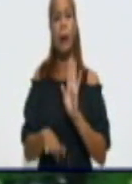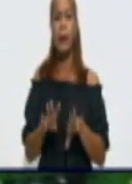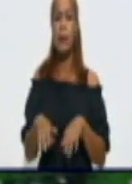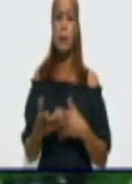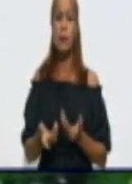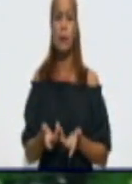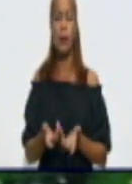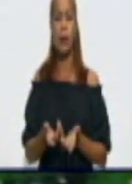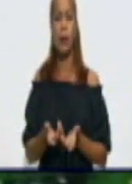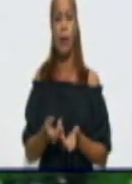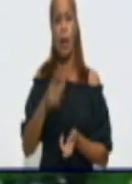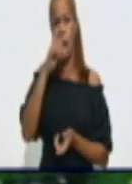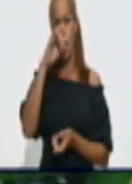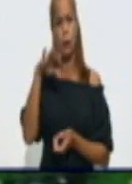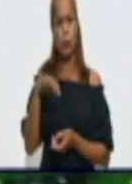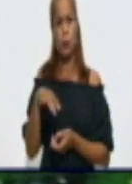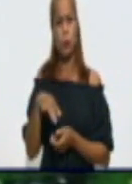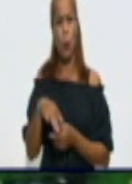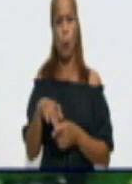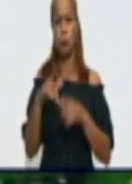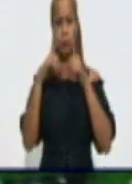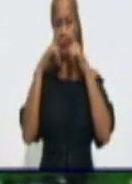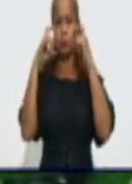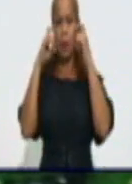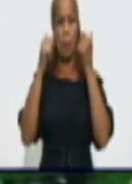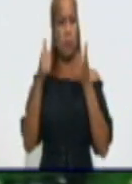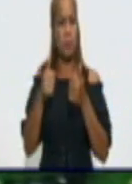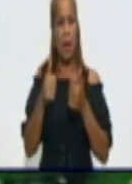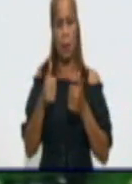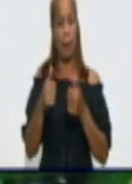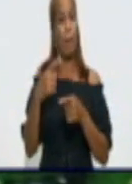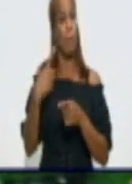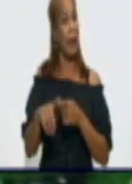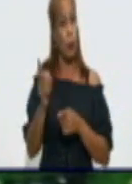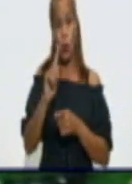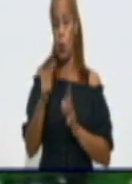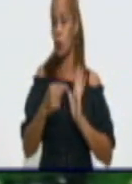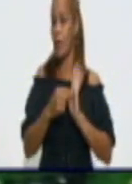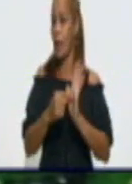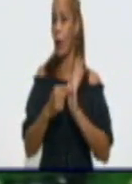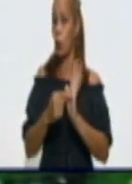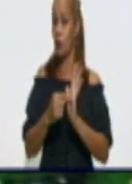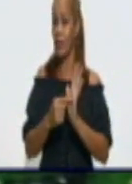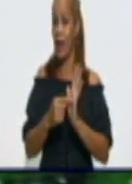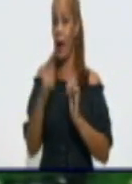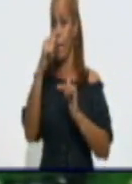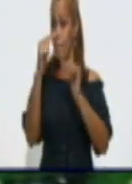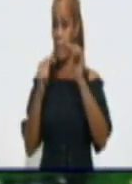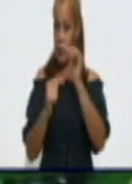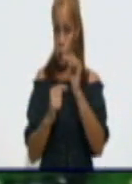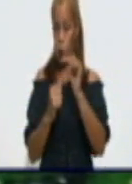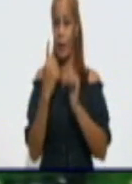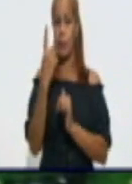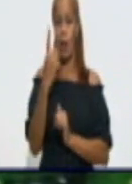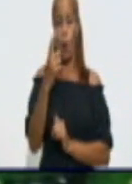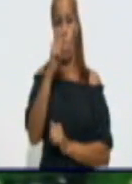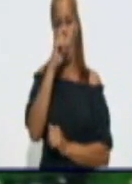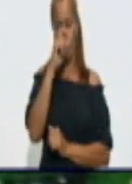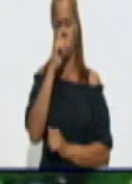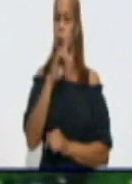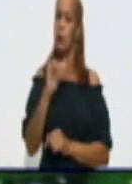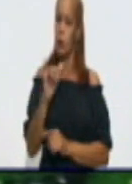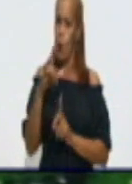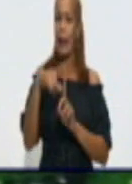que no le molesta. Pero no es lo recomendable en los menores de un año. Gracias, doctora. Es un tema también